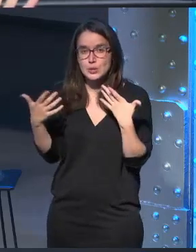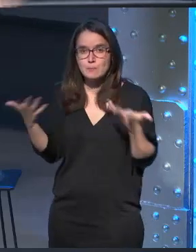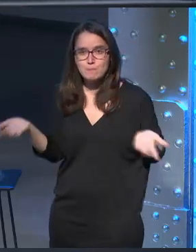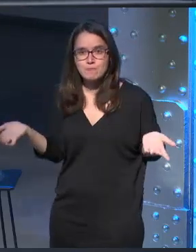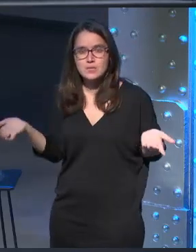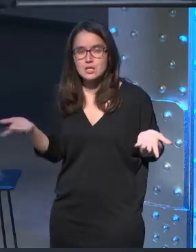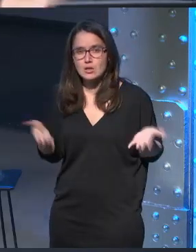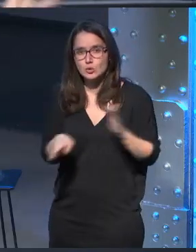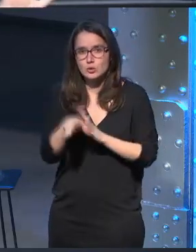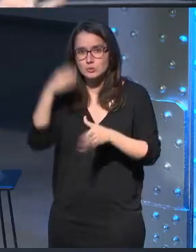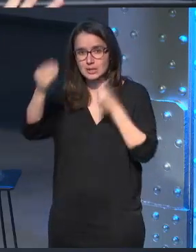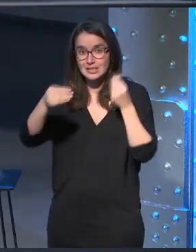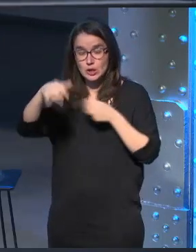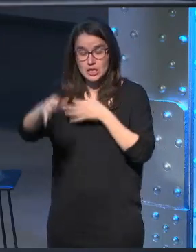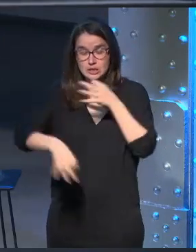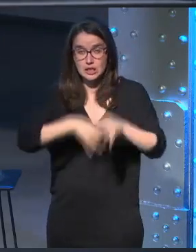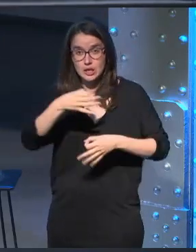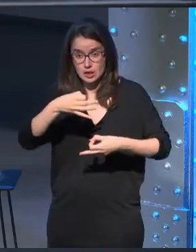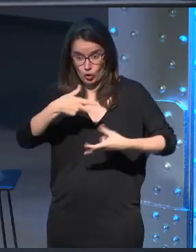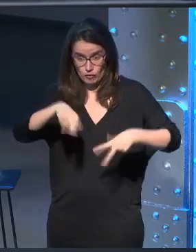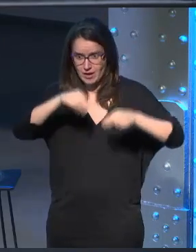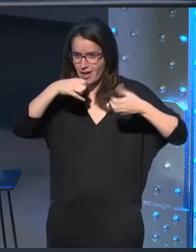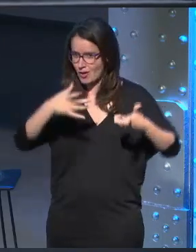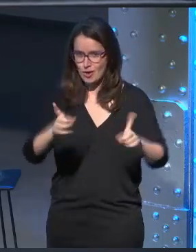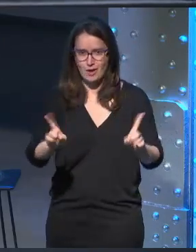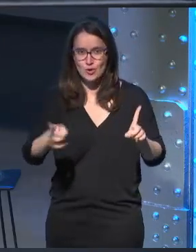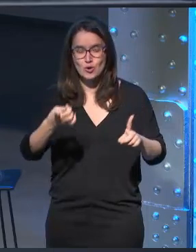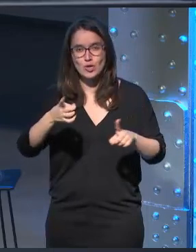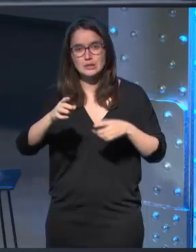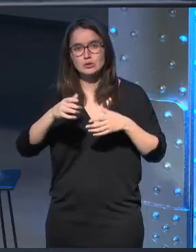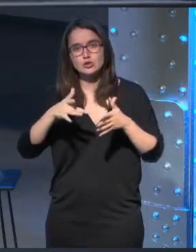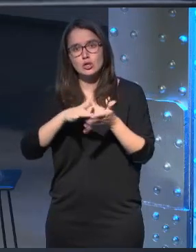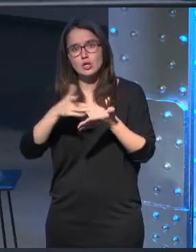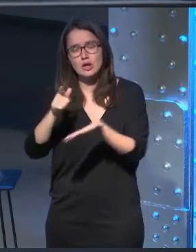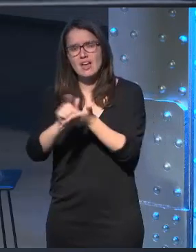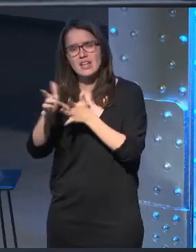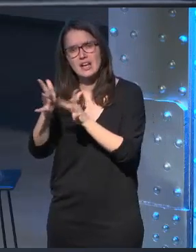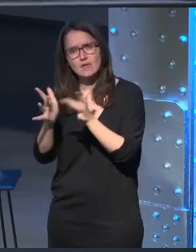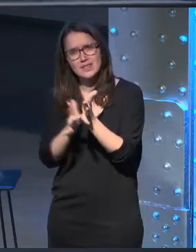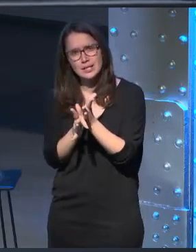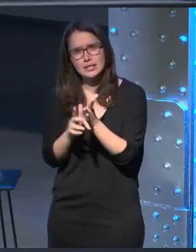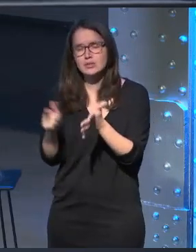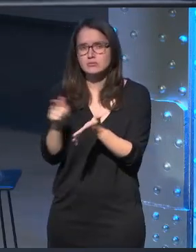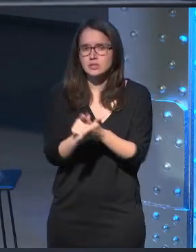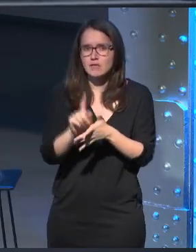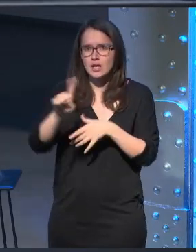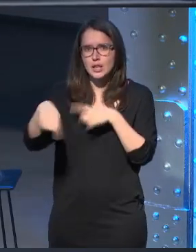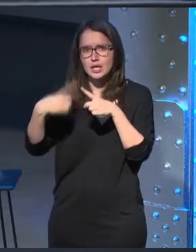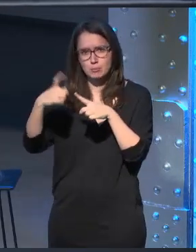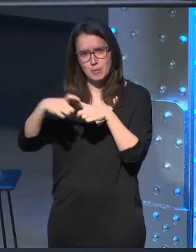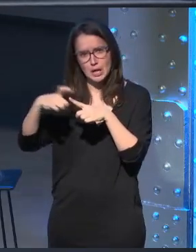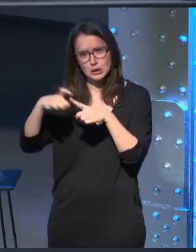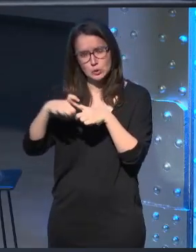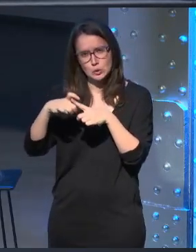sigáis pensando que este ciclo no acaba aquí nuestra siguiente edición será en abril habrá otra edición en mayo